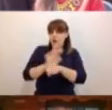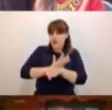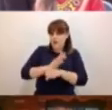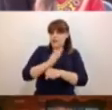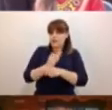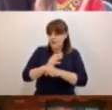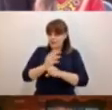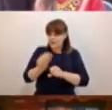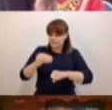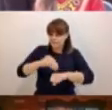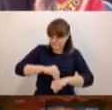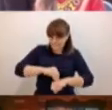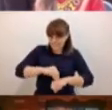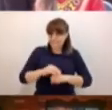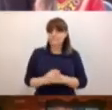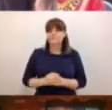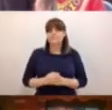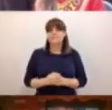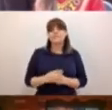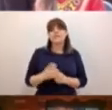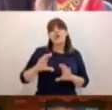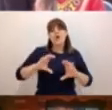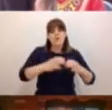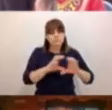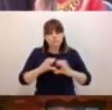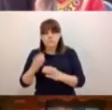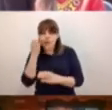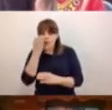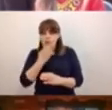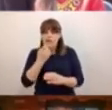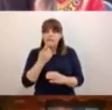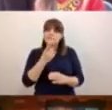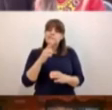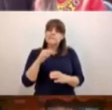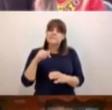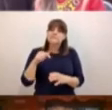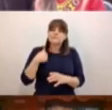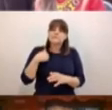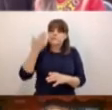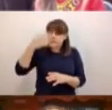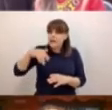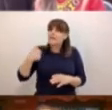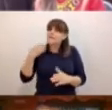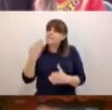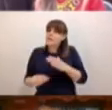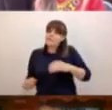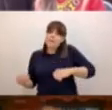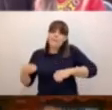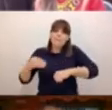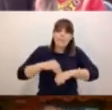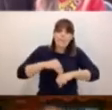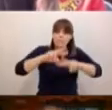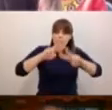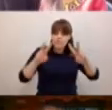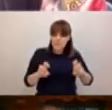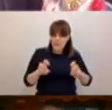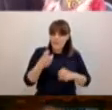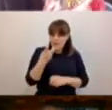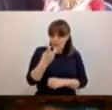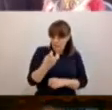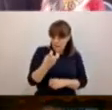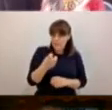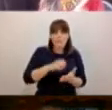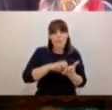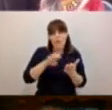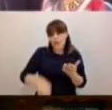comunidades escolares apuntan a la necesidad de incluir en nuestros contenidos temas relevantes para la contingencia como son la